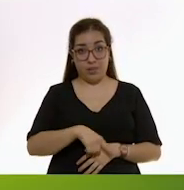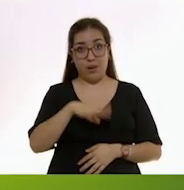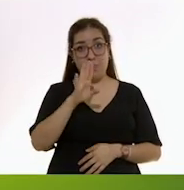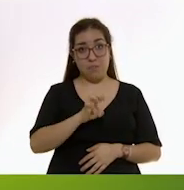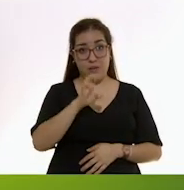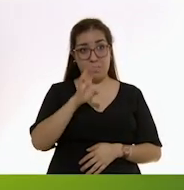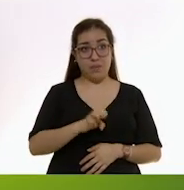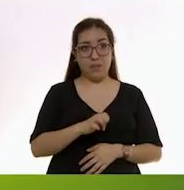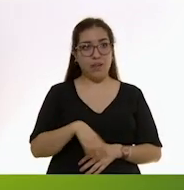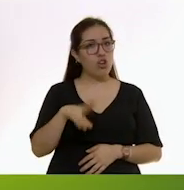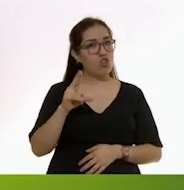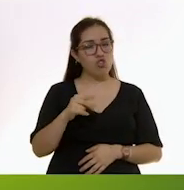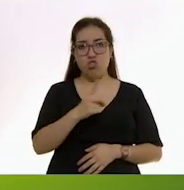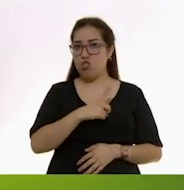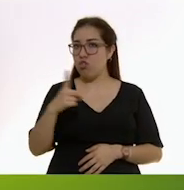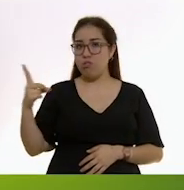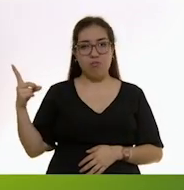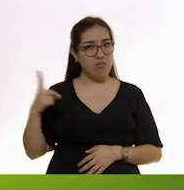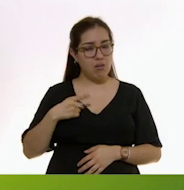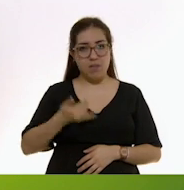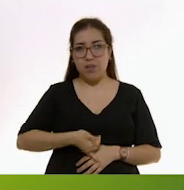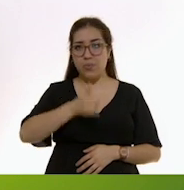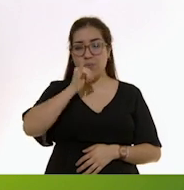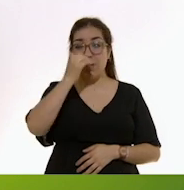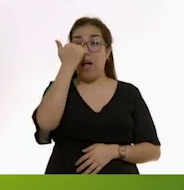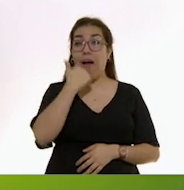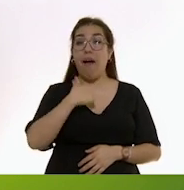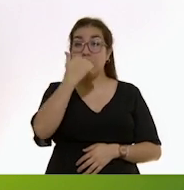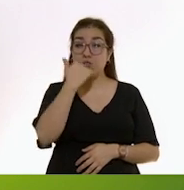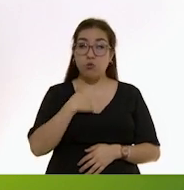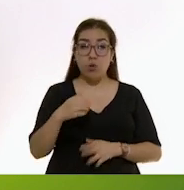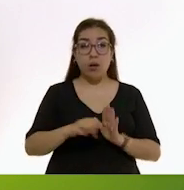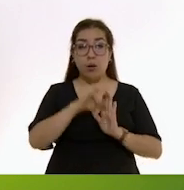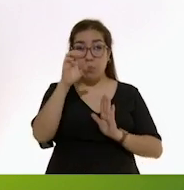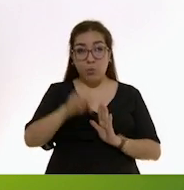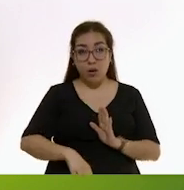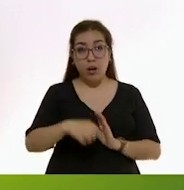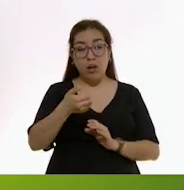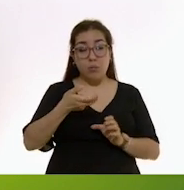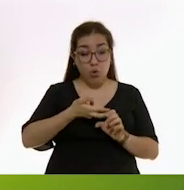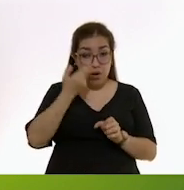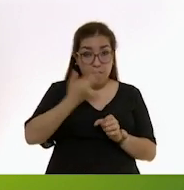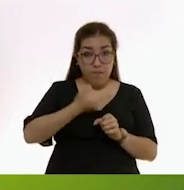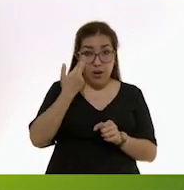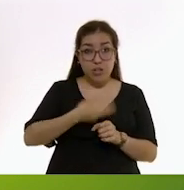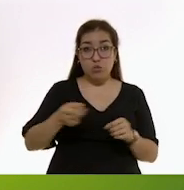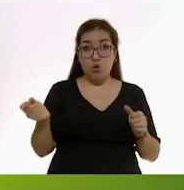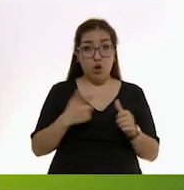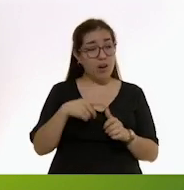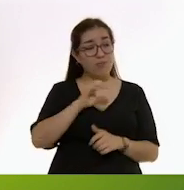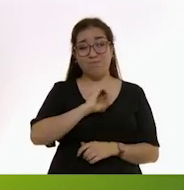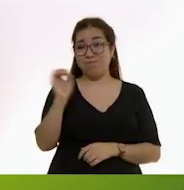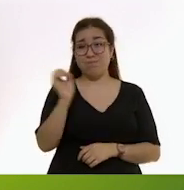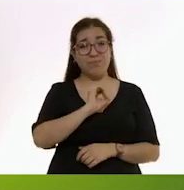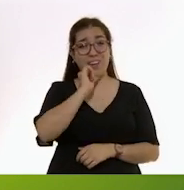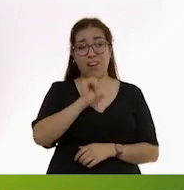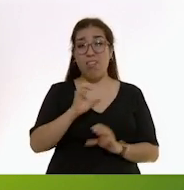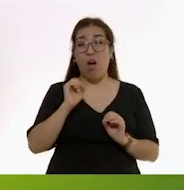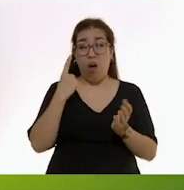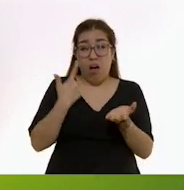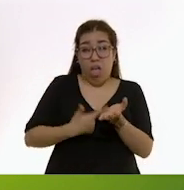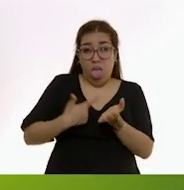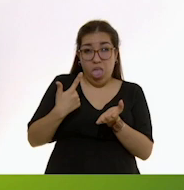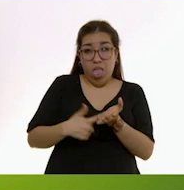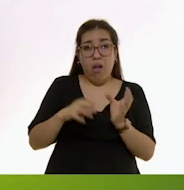no debe tomar bebidas azucaradas como los jugos en caja o gaseosas, ni alimentos con mucha grasa